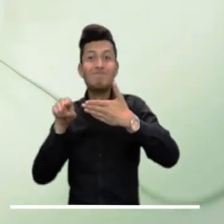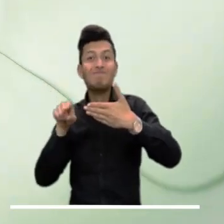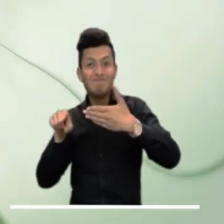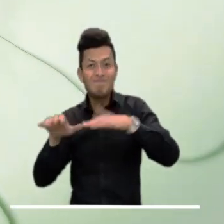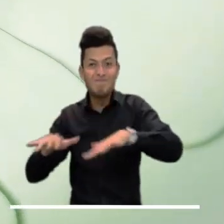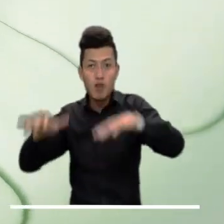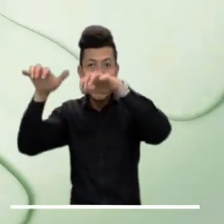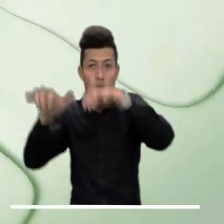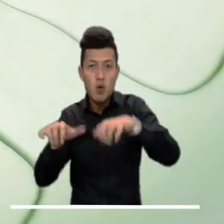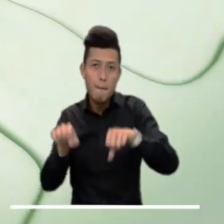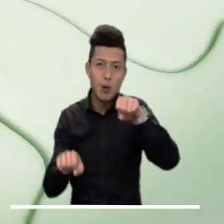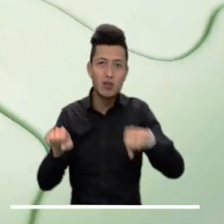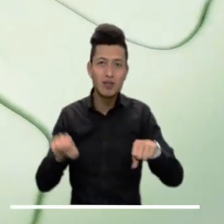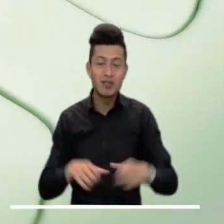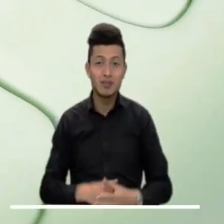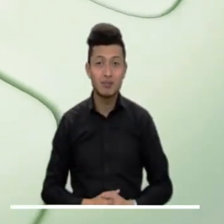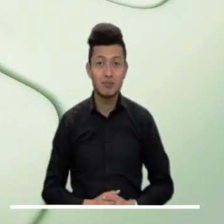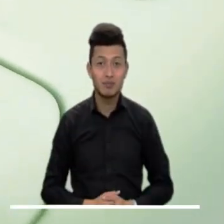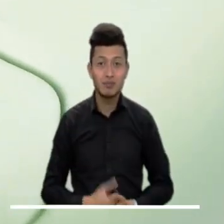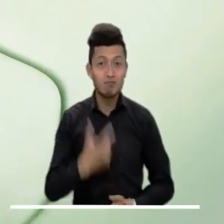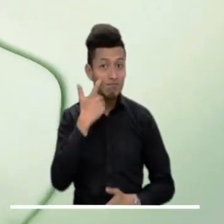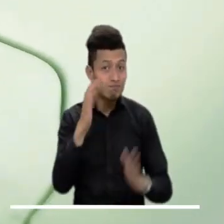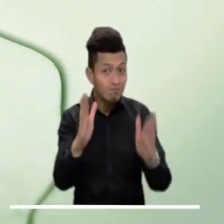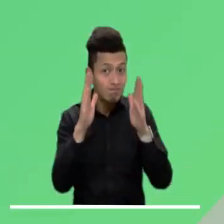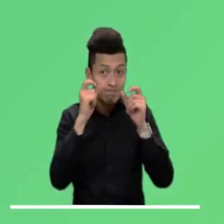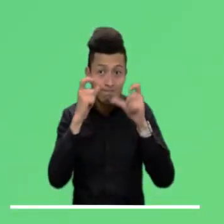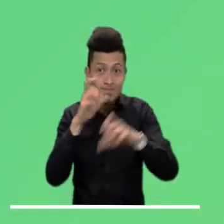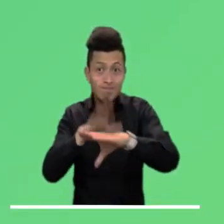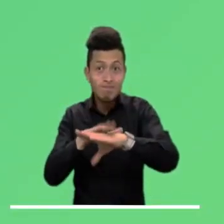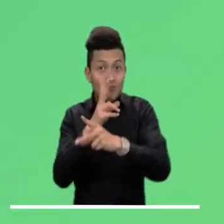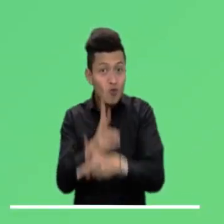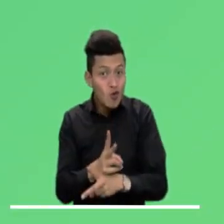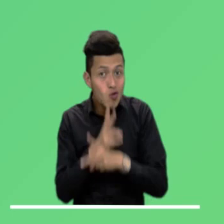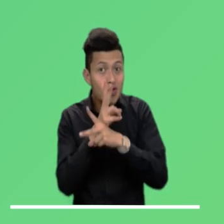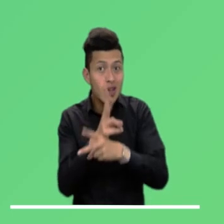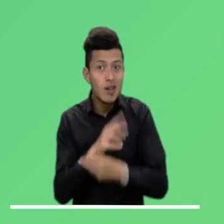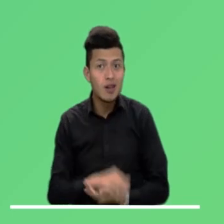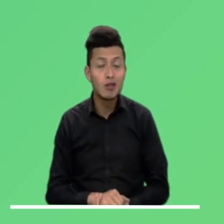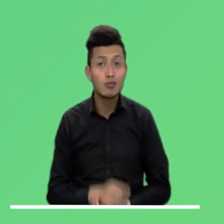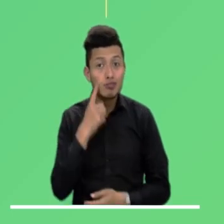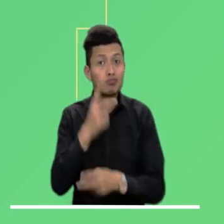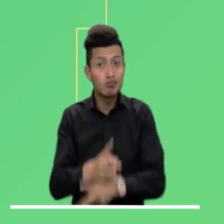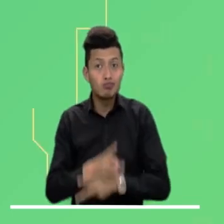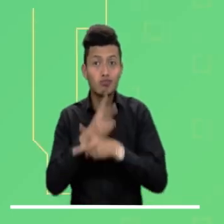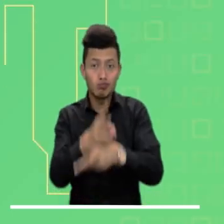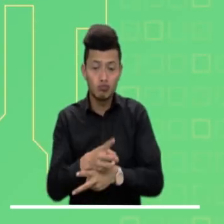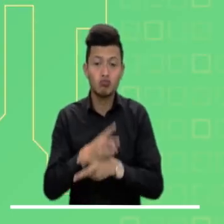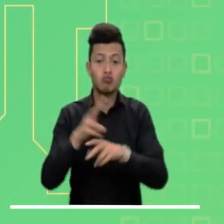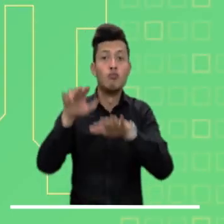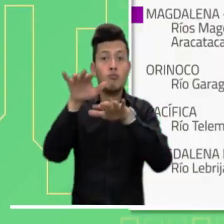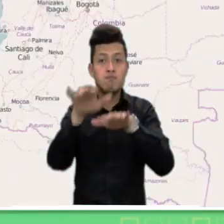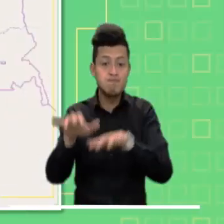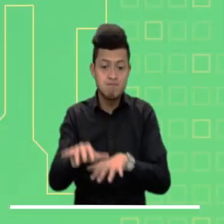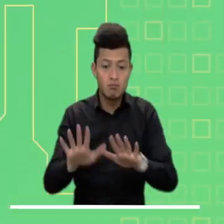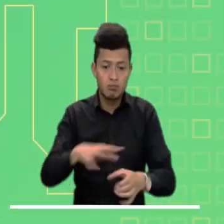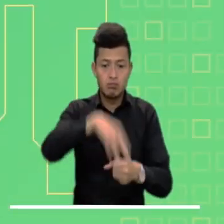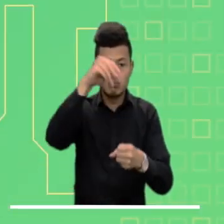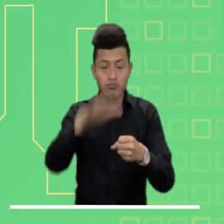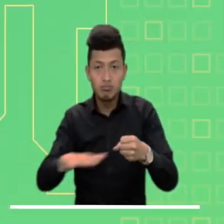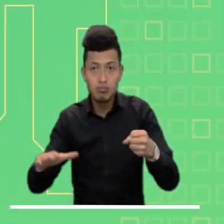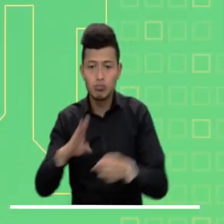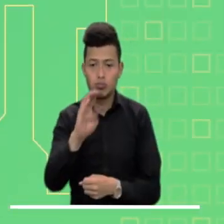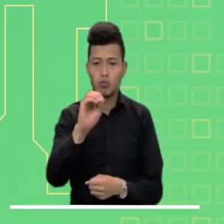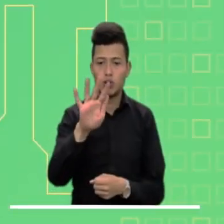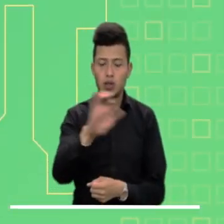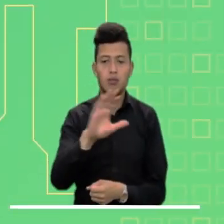oriente de la ciudad. Mucha atención a las principales alertas a nivel nacional. Alerta por descenso en el nivel de los